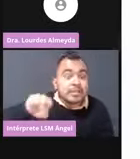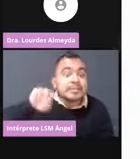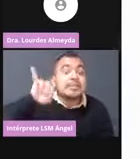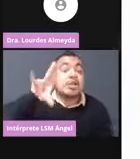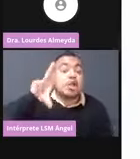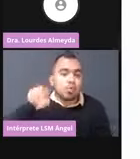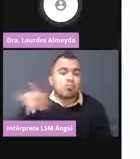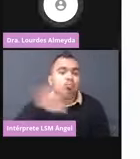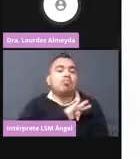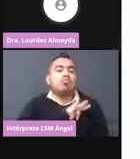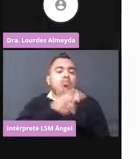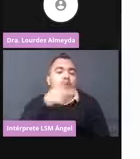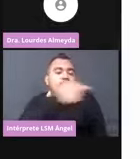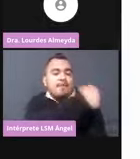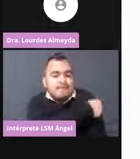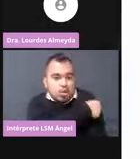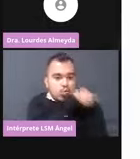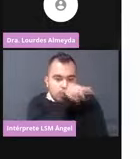¿Contestada?